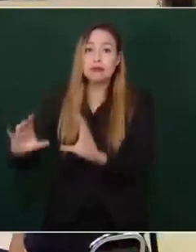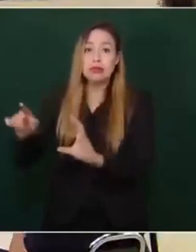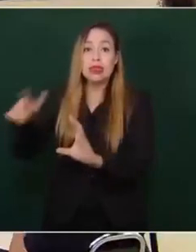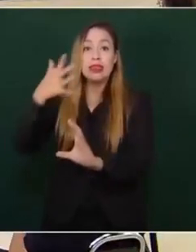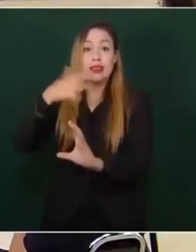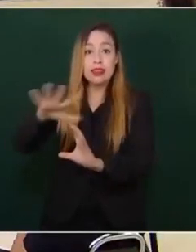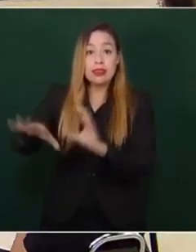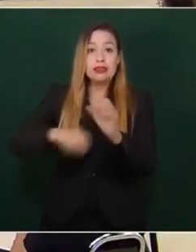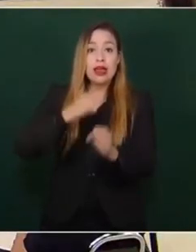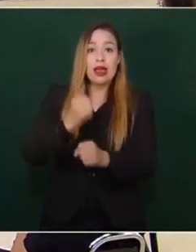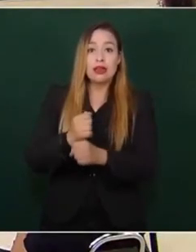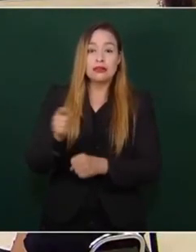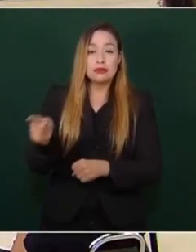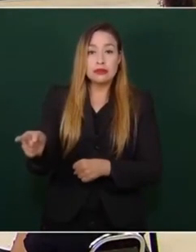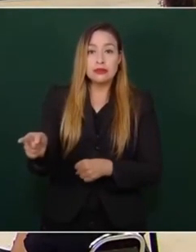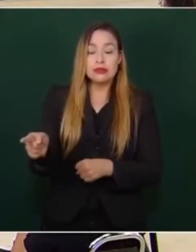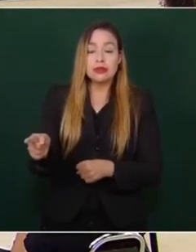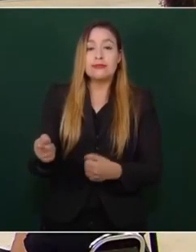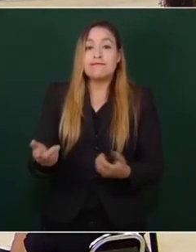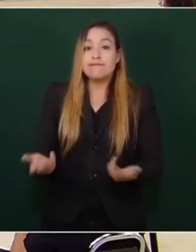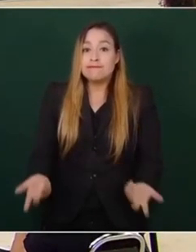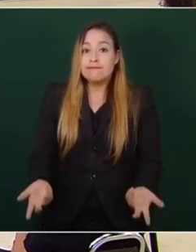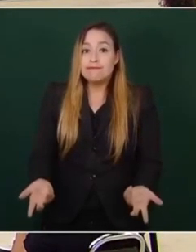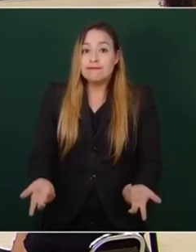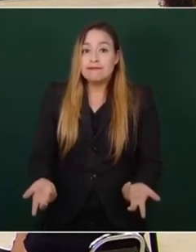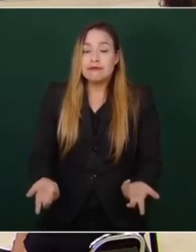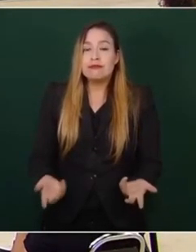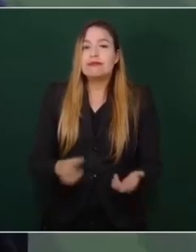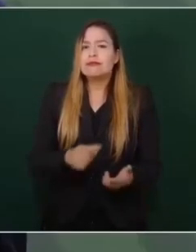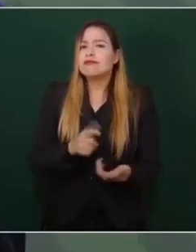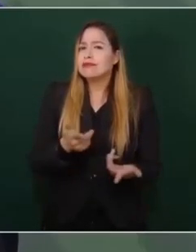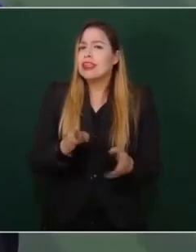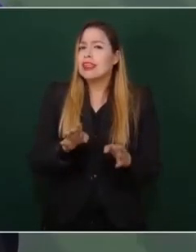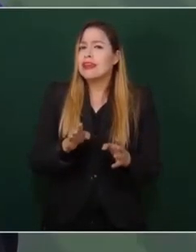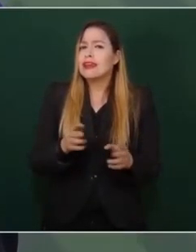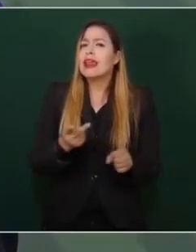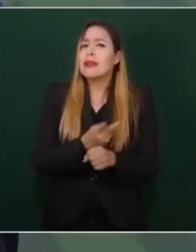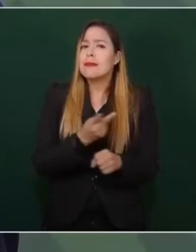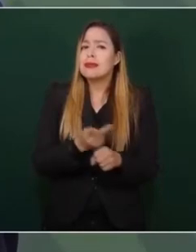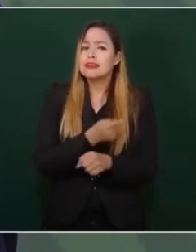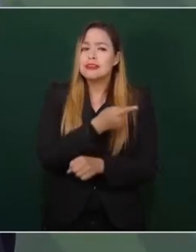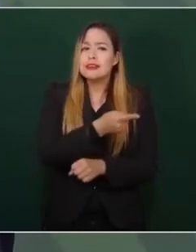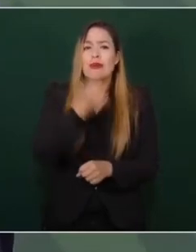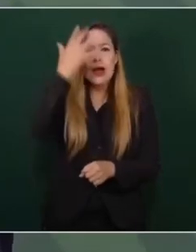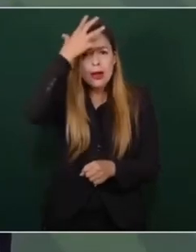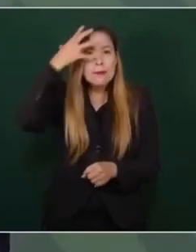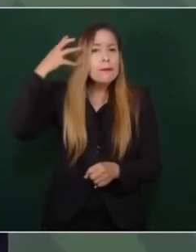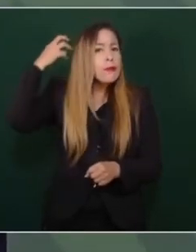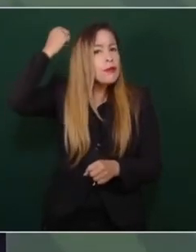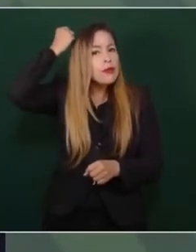Y cómo le va a Morelos, lo mismo.